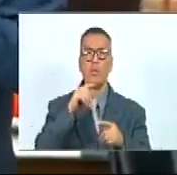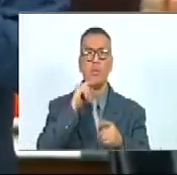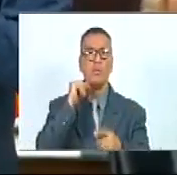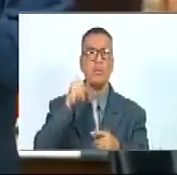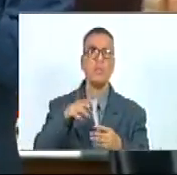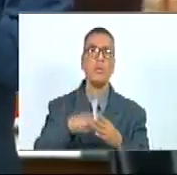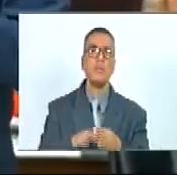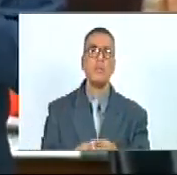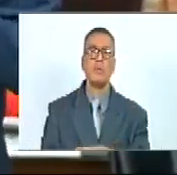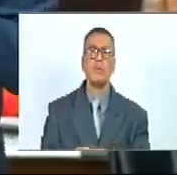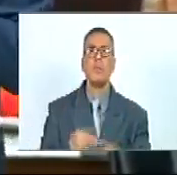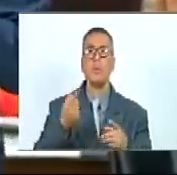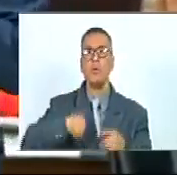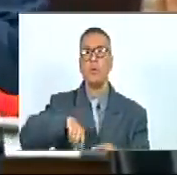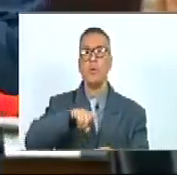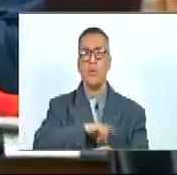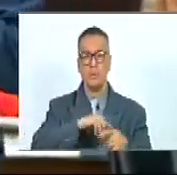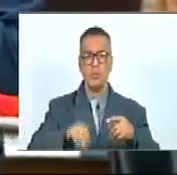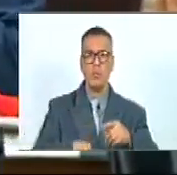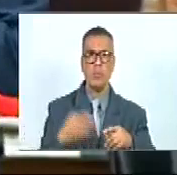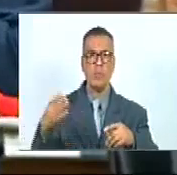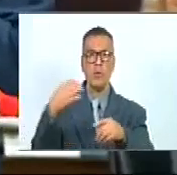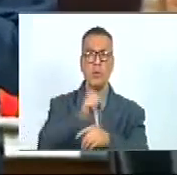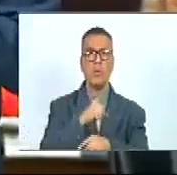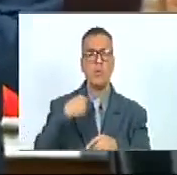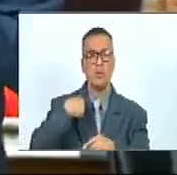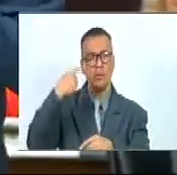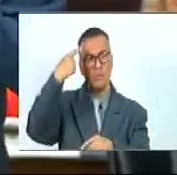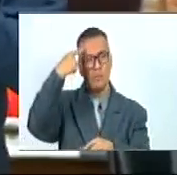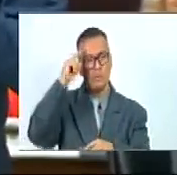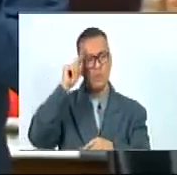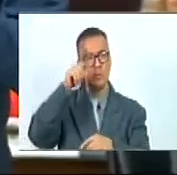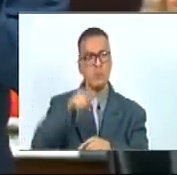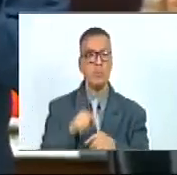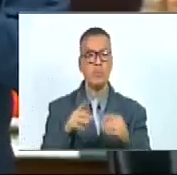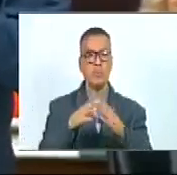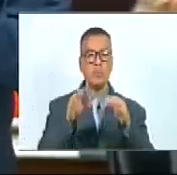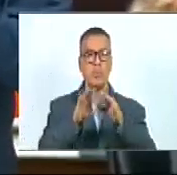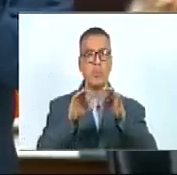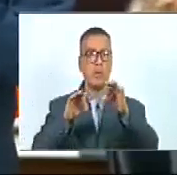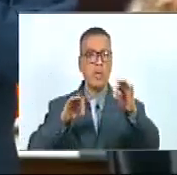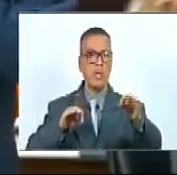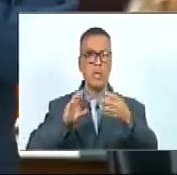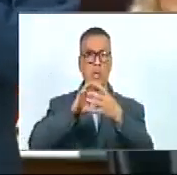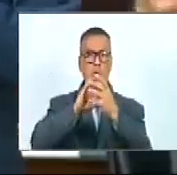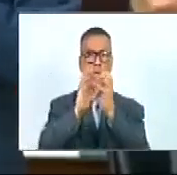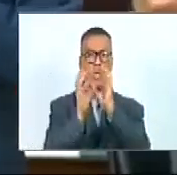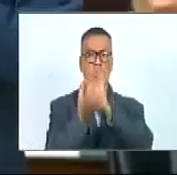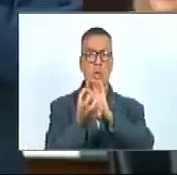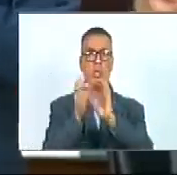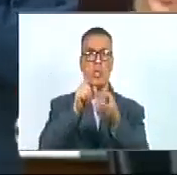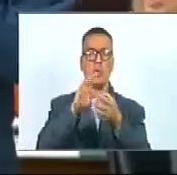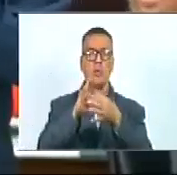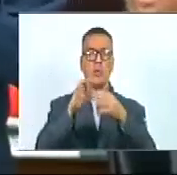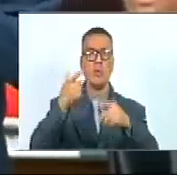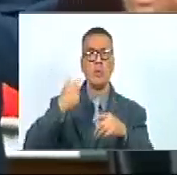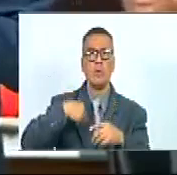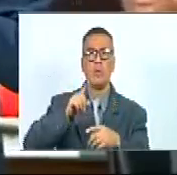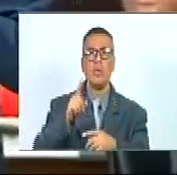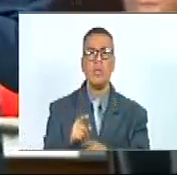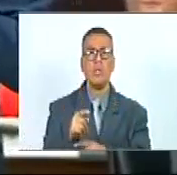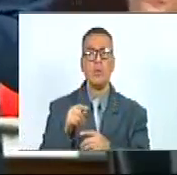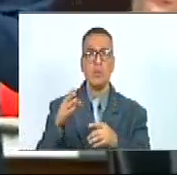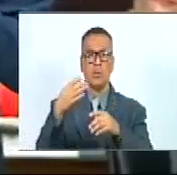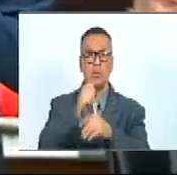de manera tal de que nosotros logremos a pesar de la distancia geográfica que nos separa por